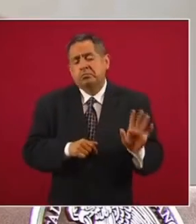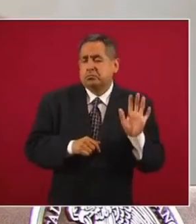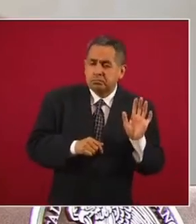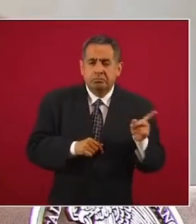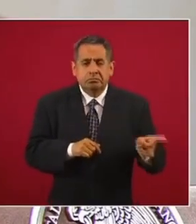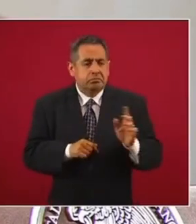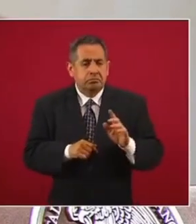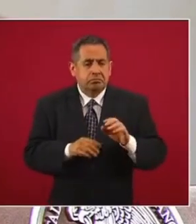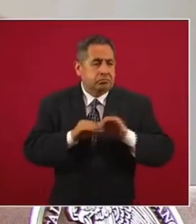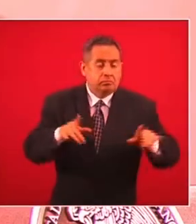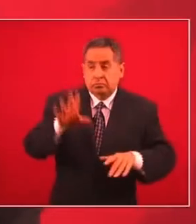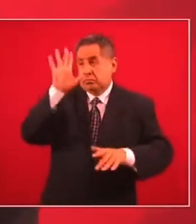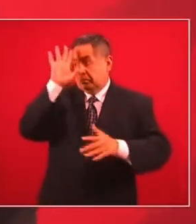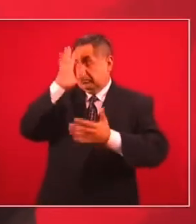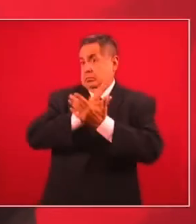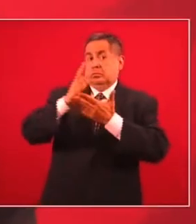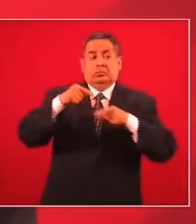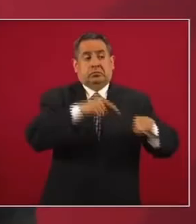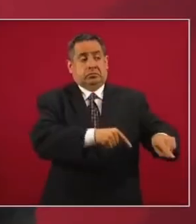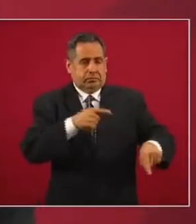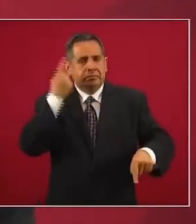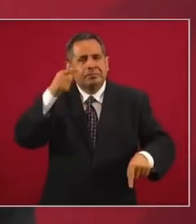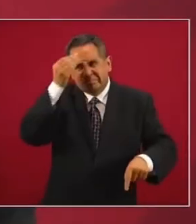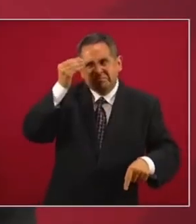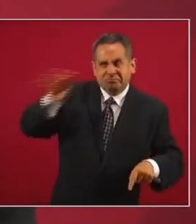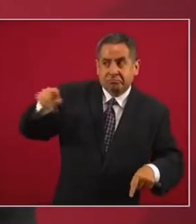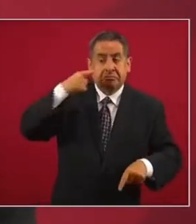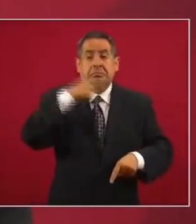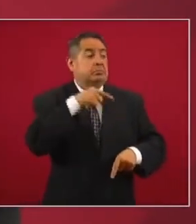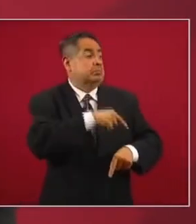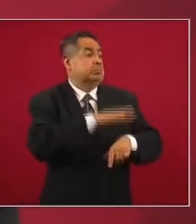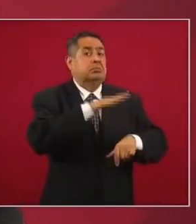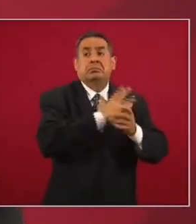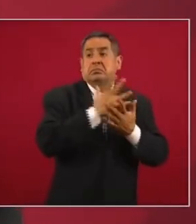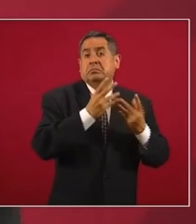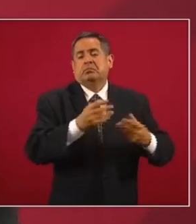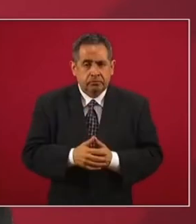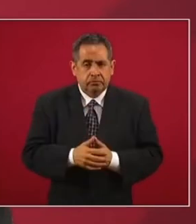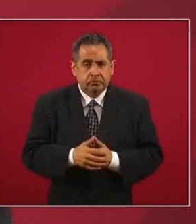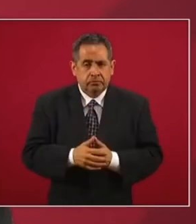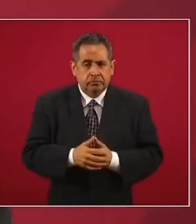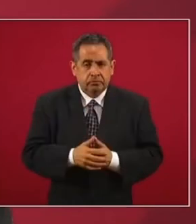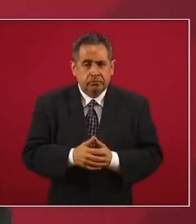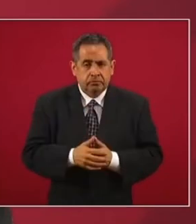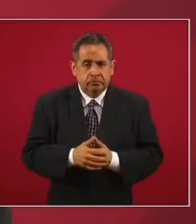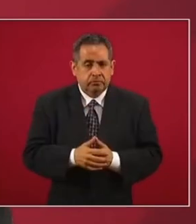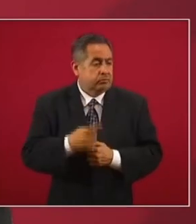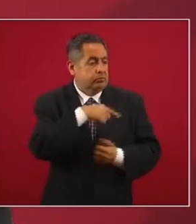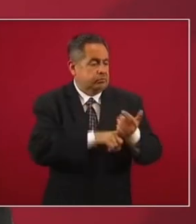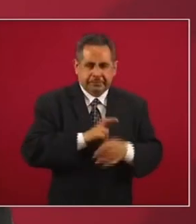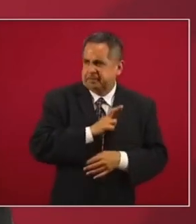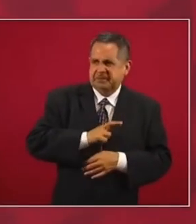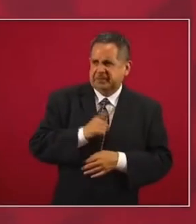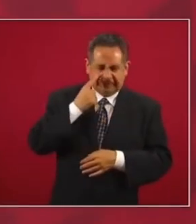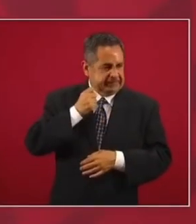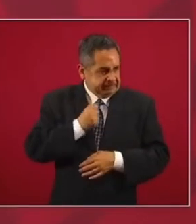lo magnifican para perjudicarnos. Hay mucho encono,